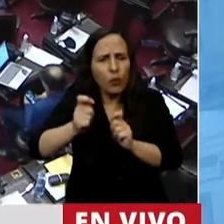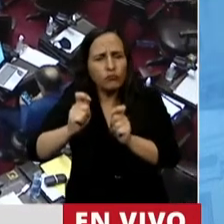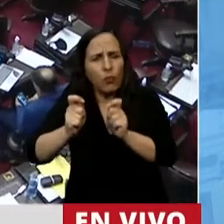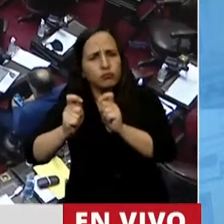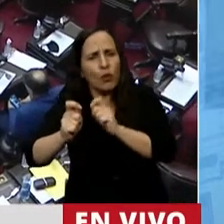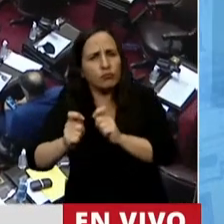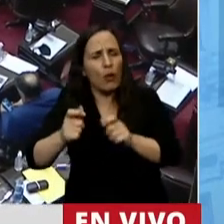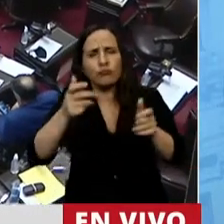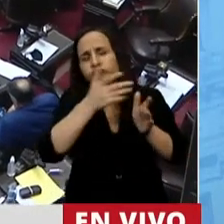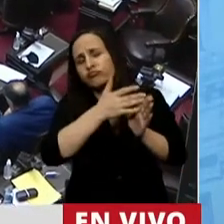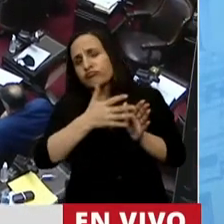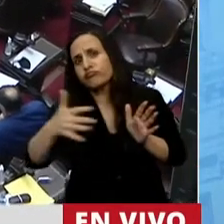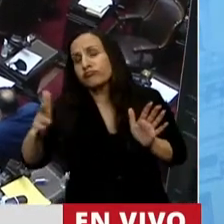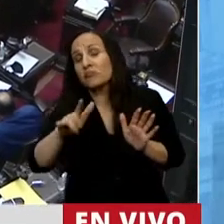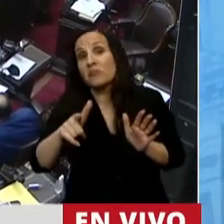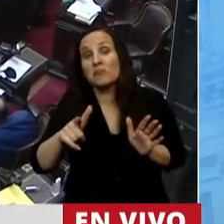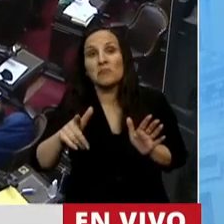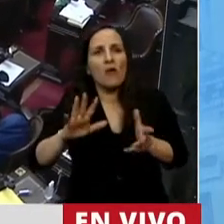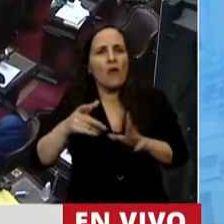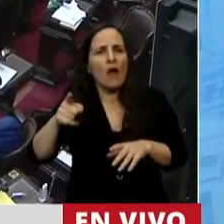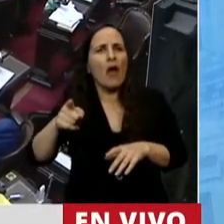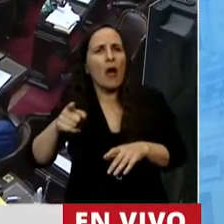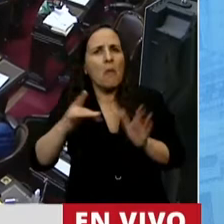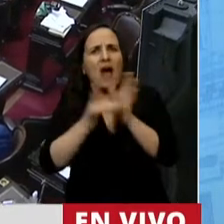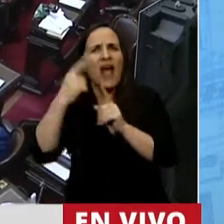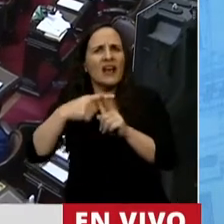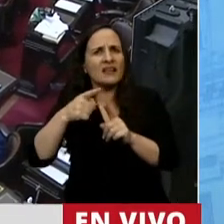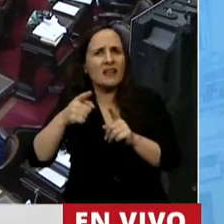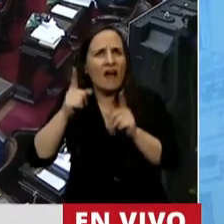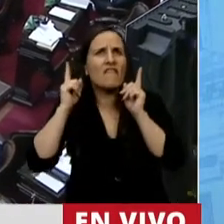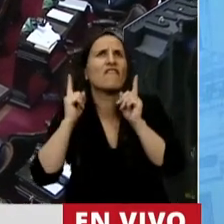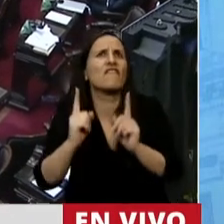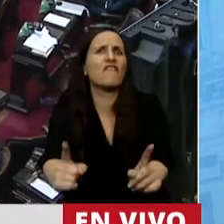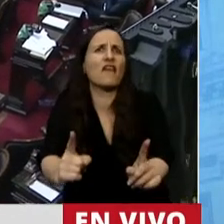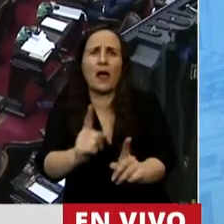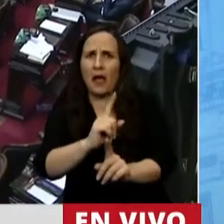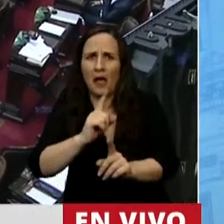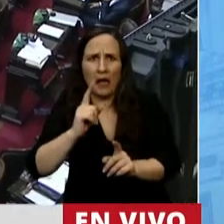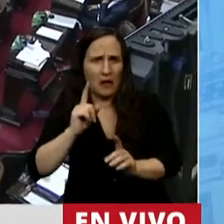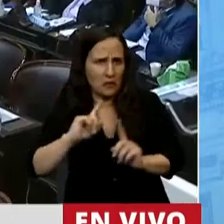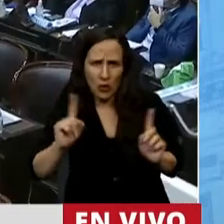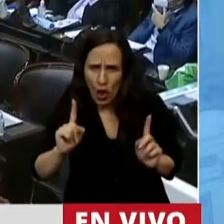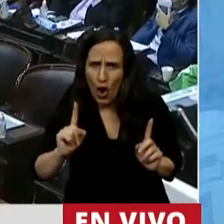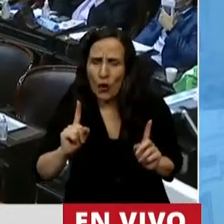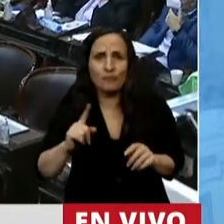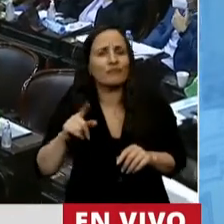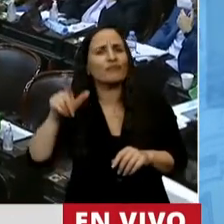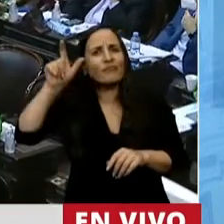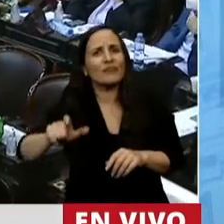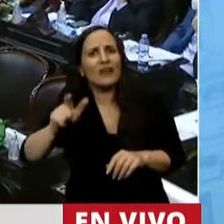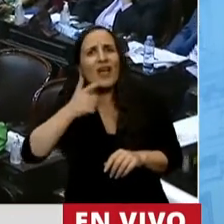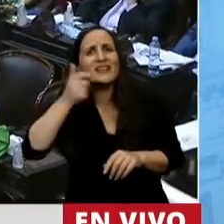historia, de modo que su postura no fue nunca unívoca. San Agustín